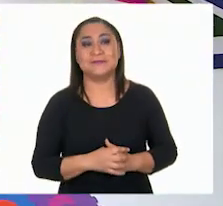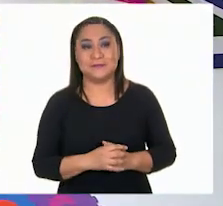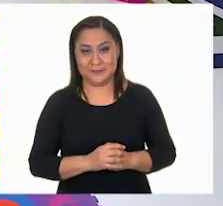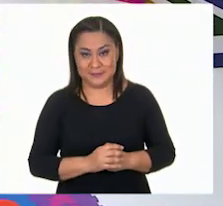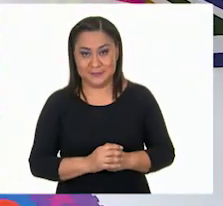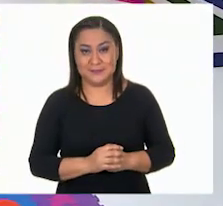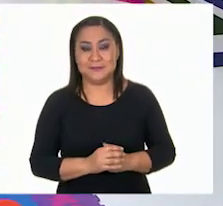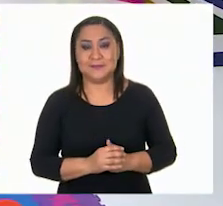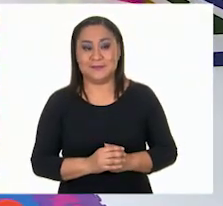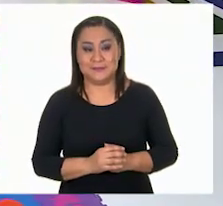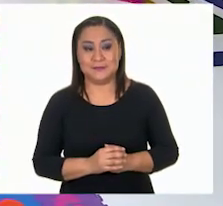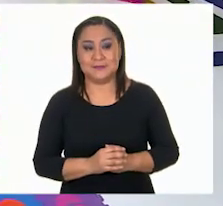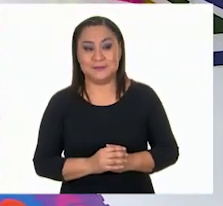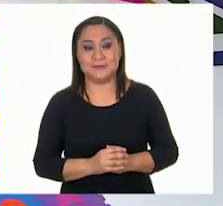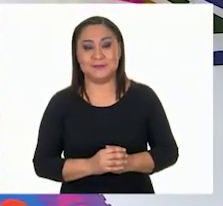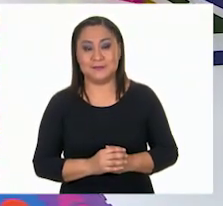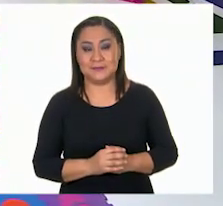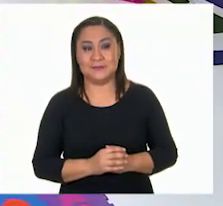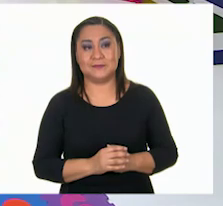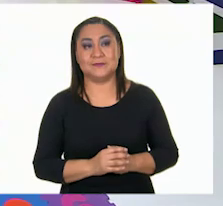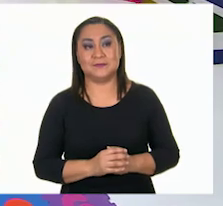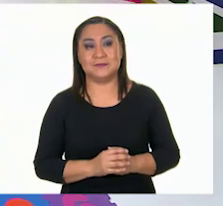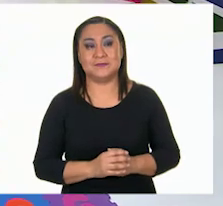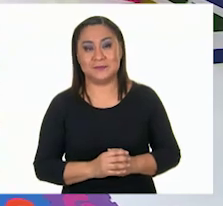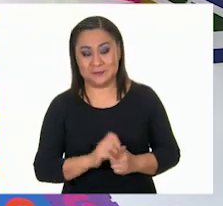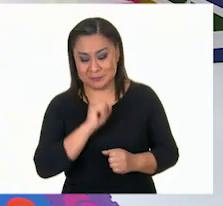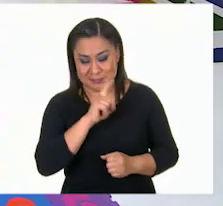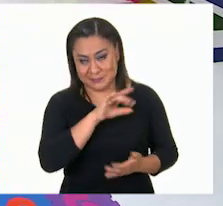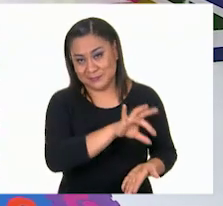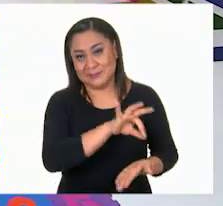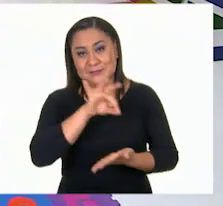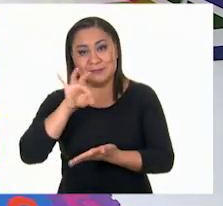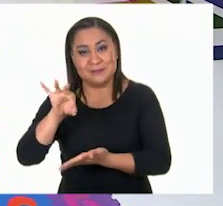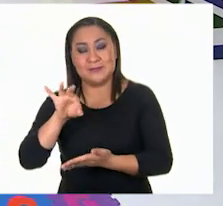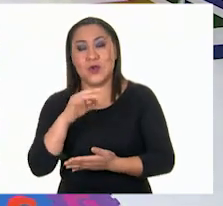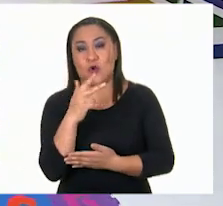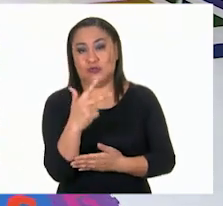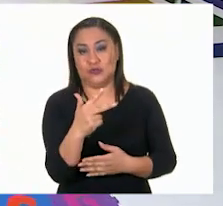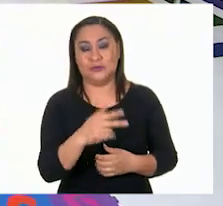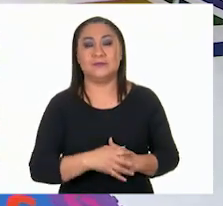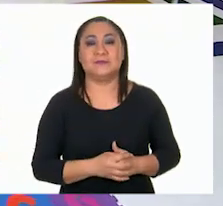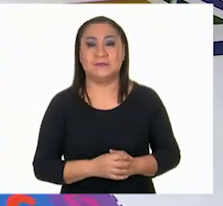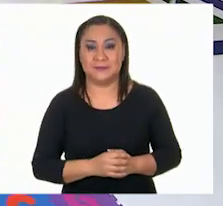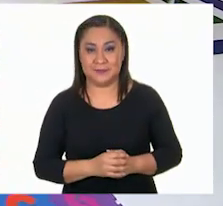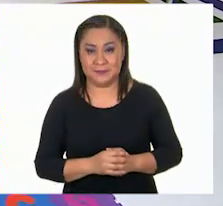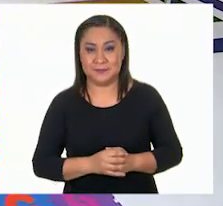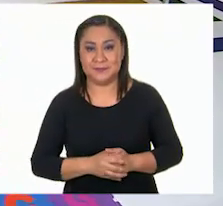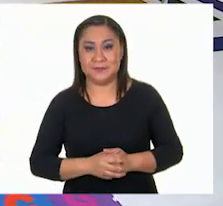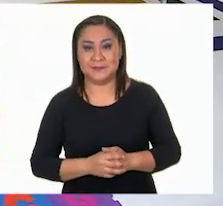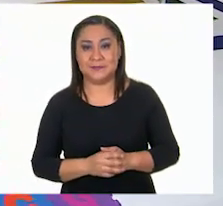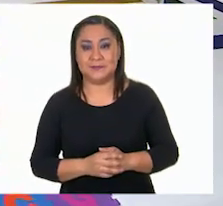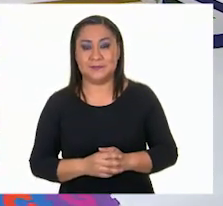tomarlo de aquí de la mesa, ocho. Ahí están, ocho caras.